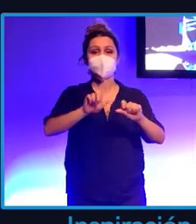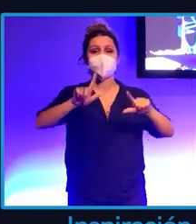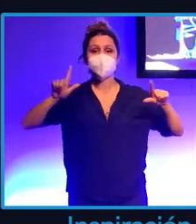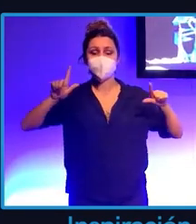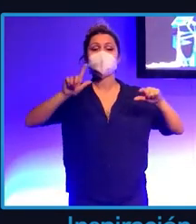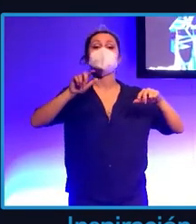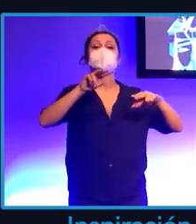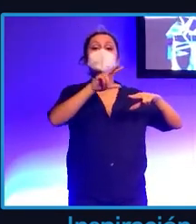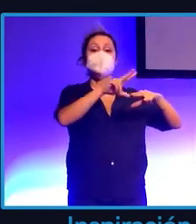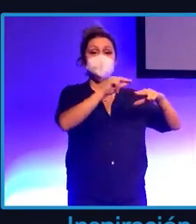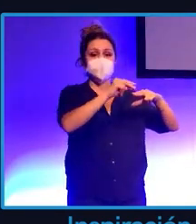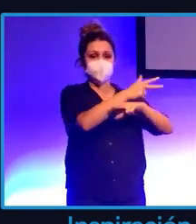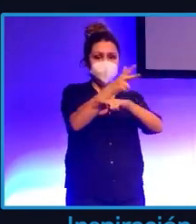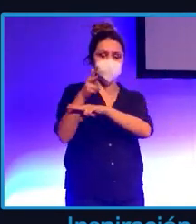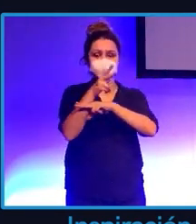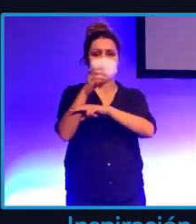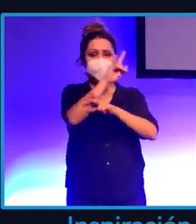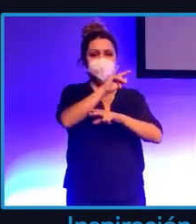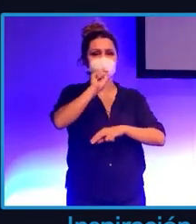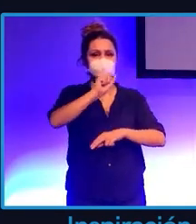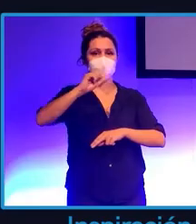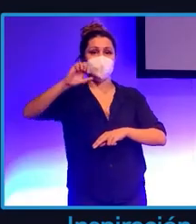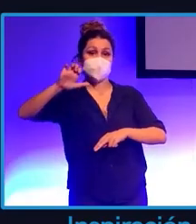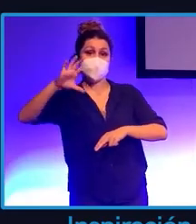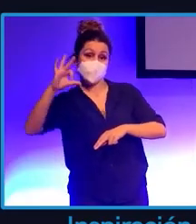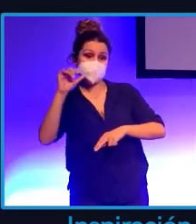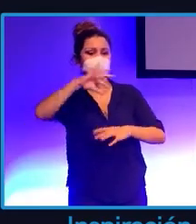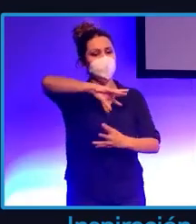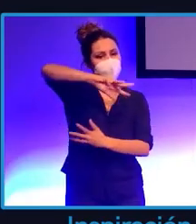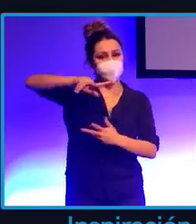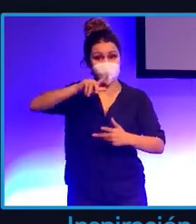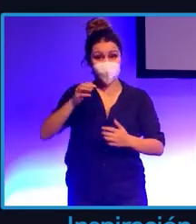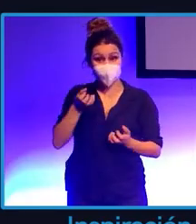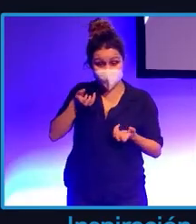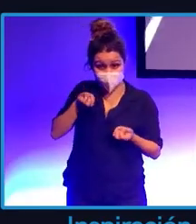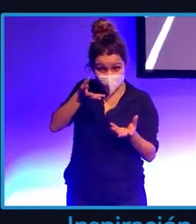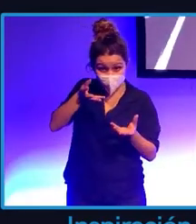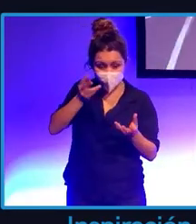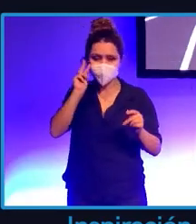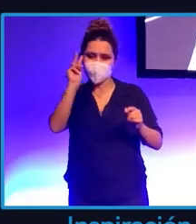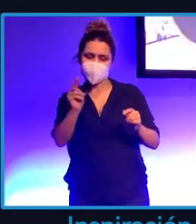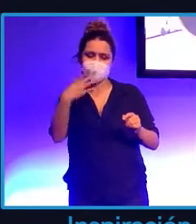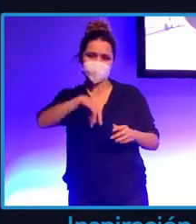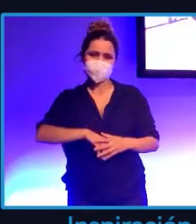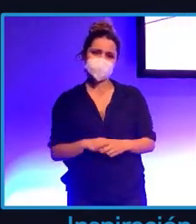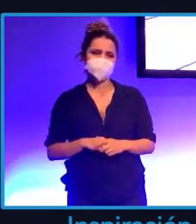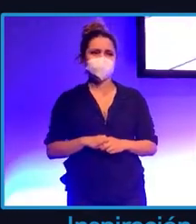.es y seguir un poco las noticias que tenemos ahí. Sí, si alguien quiere